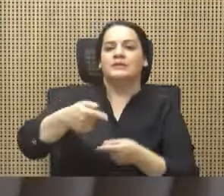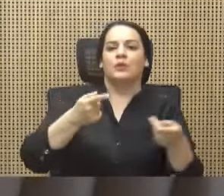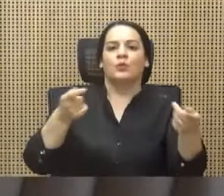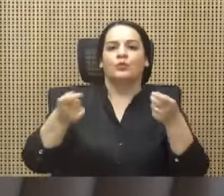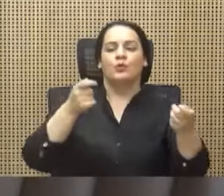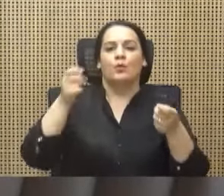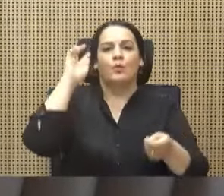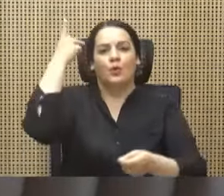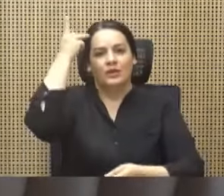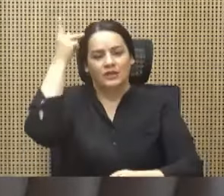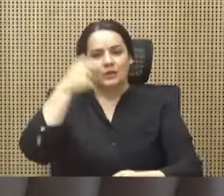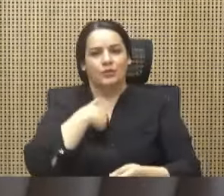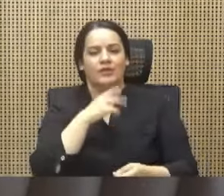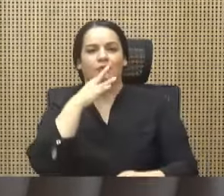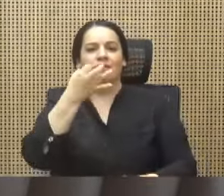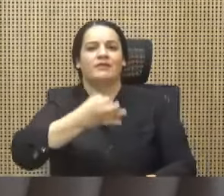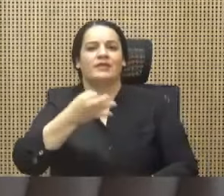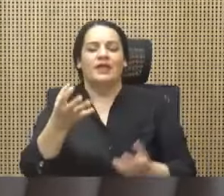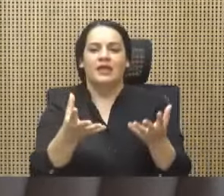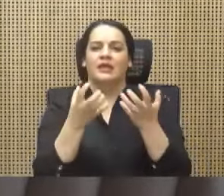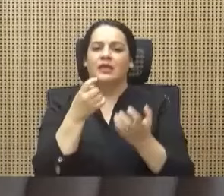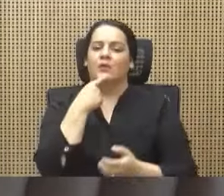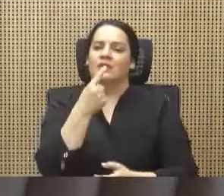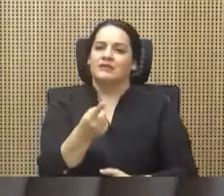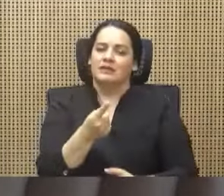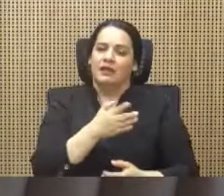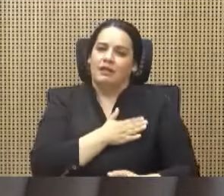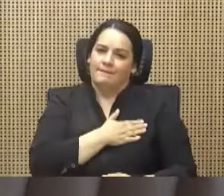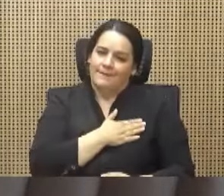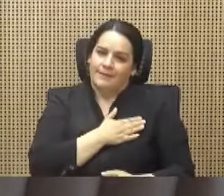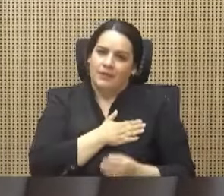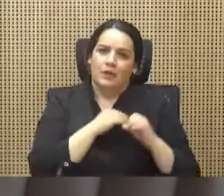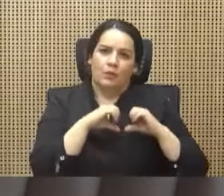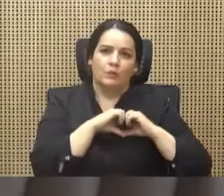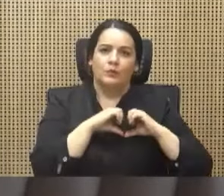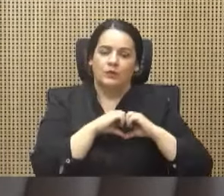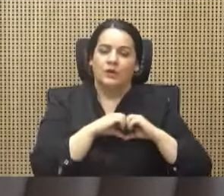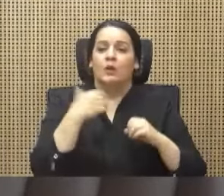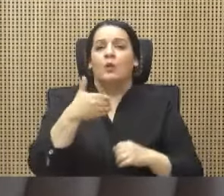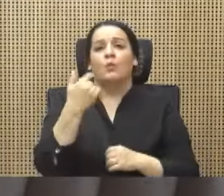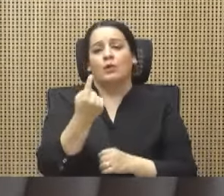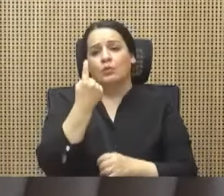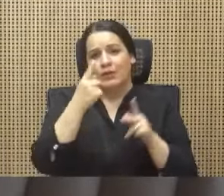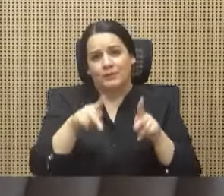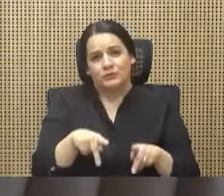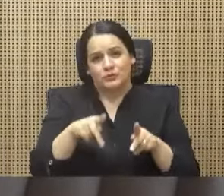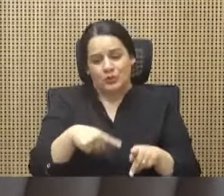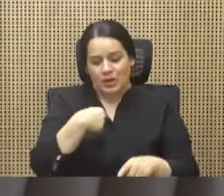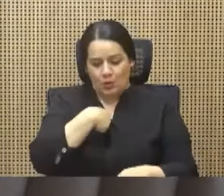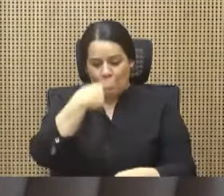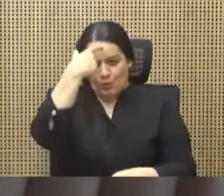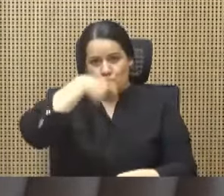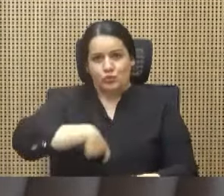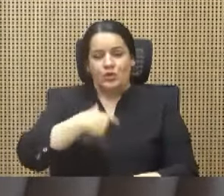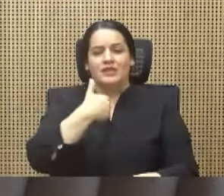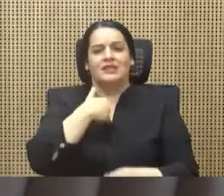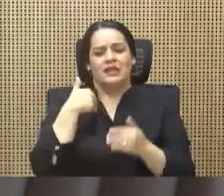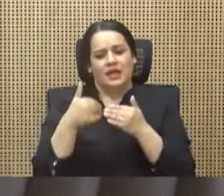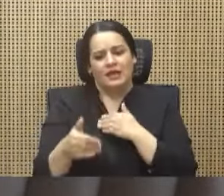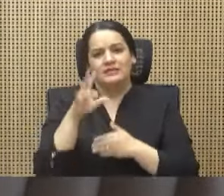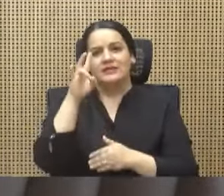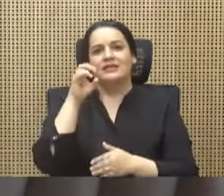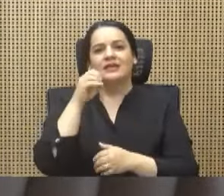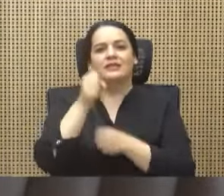hacer del corazón. Lo quiero hacer porque cuando ya una persona como yo tiene casi 70 años, he